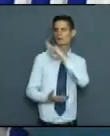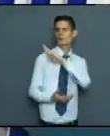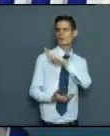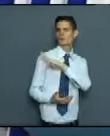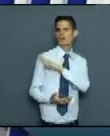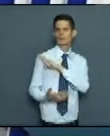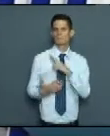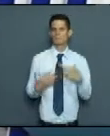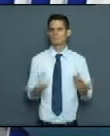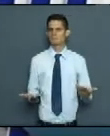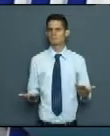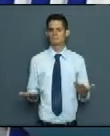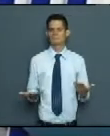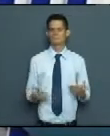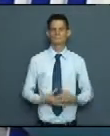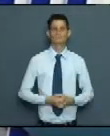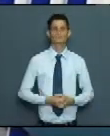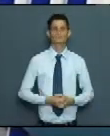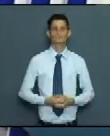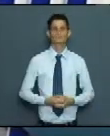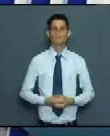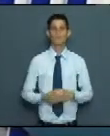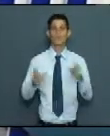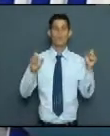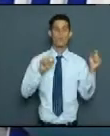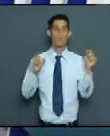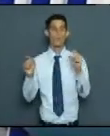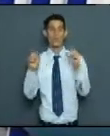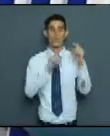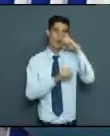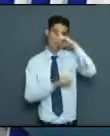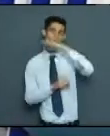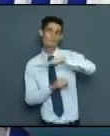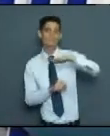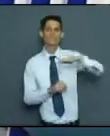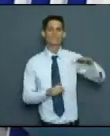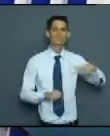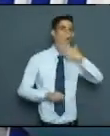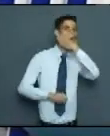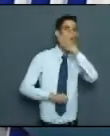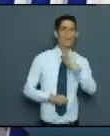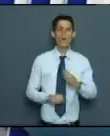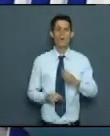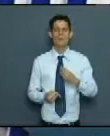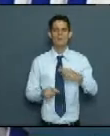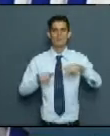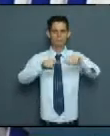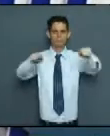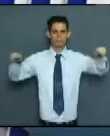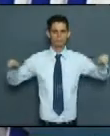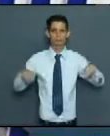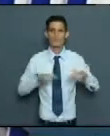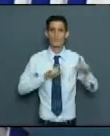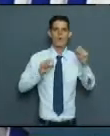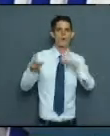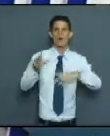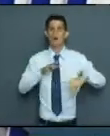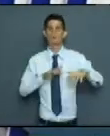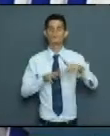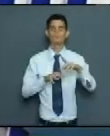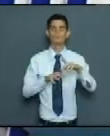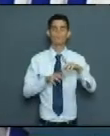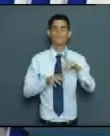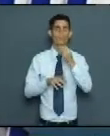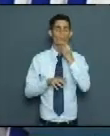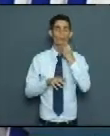las personas y también juegan los niños, los jóvenes en algunas localidades. Y para eso tenemos